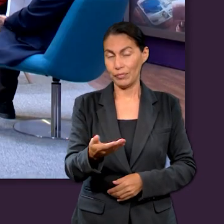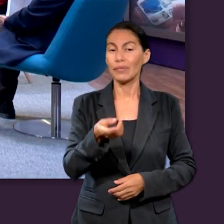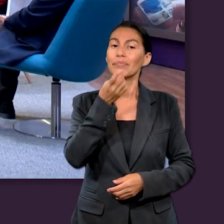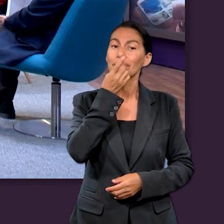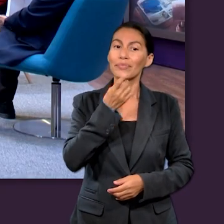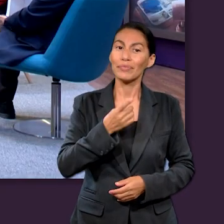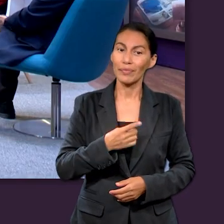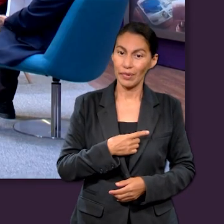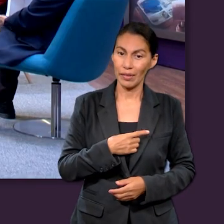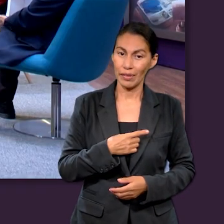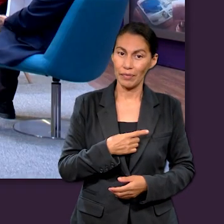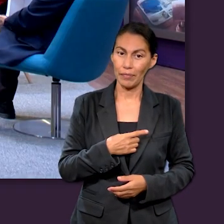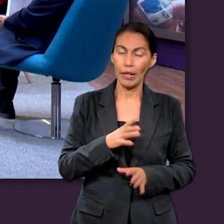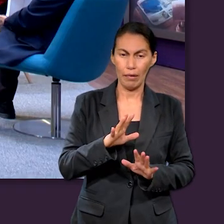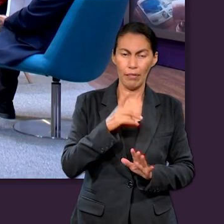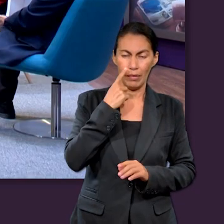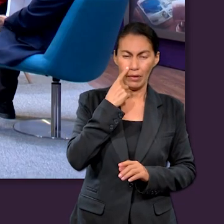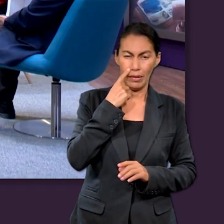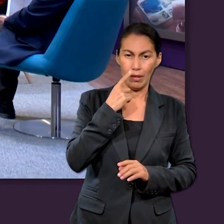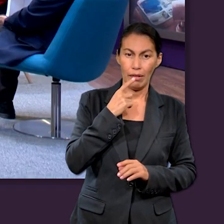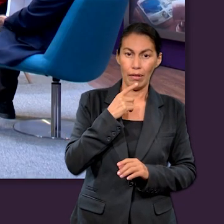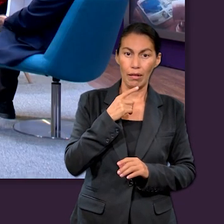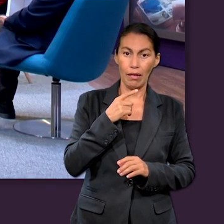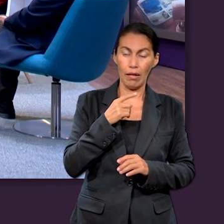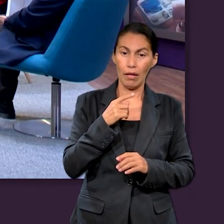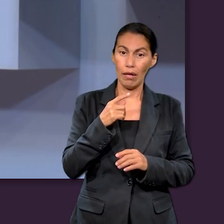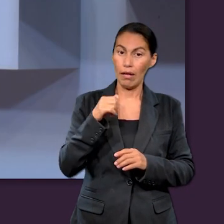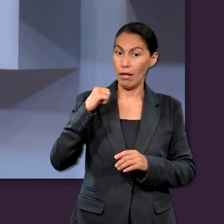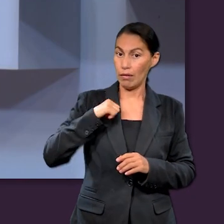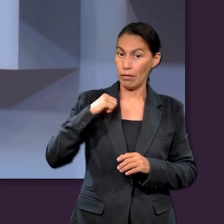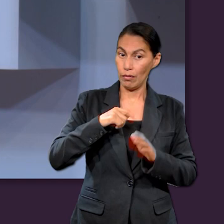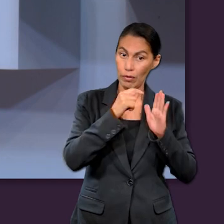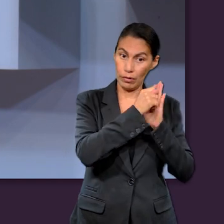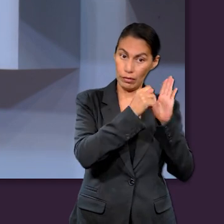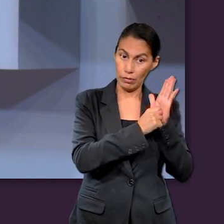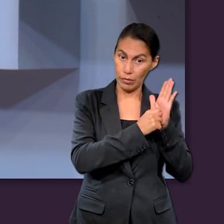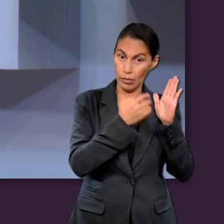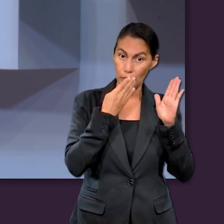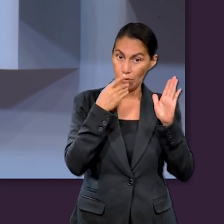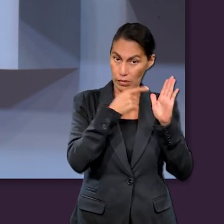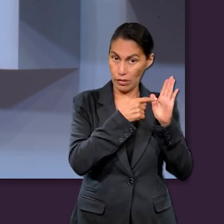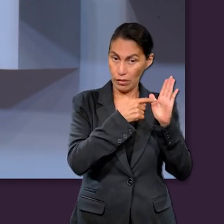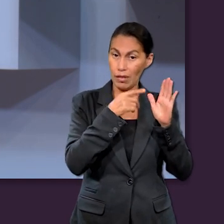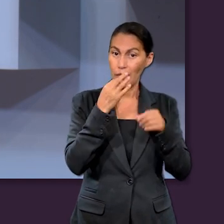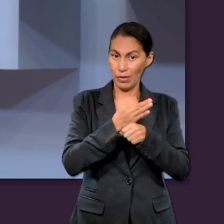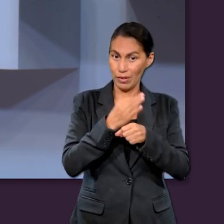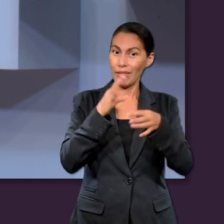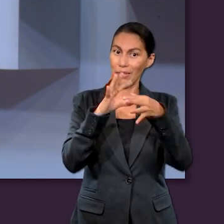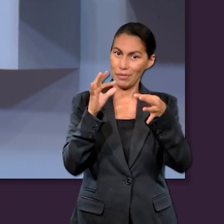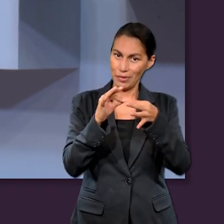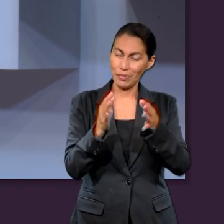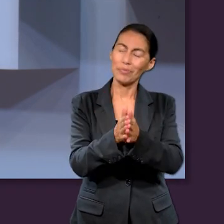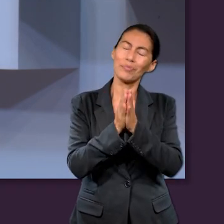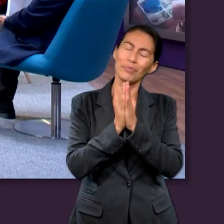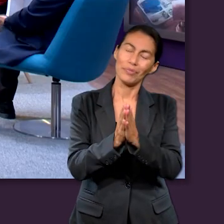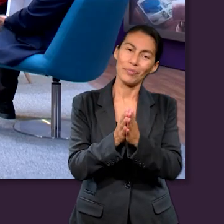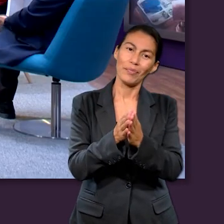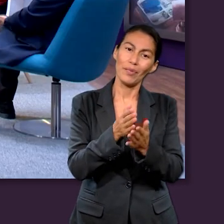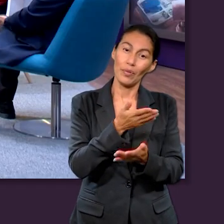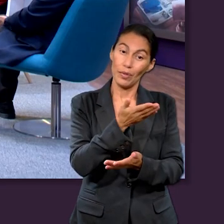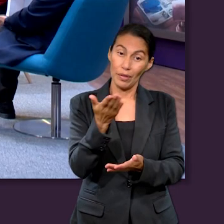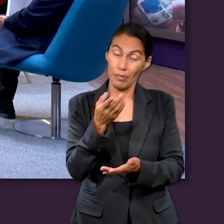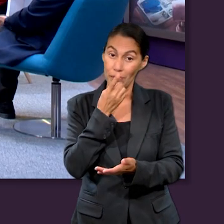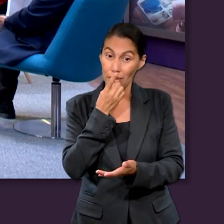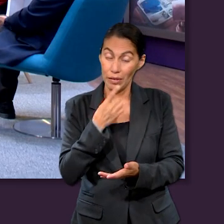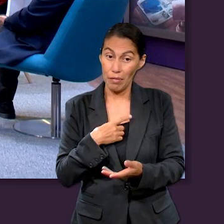pregunta. Vamos a hablar del Antiguo Testamento, así que quisiera que ustedes me dijeran cuál es su personaje favorito del